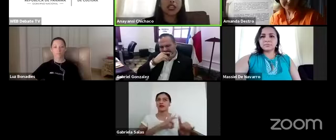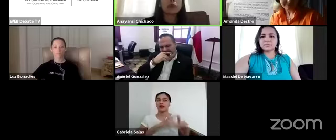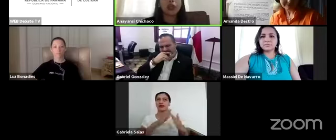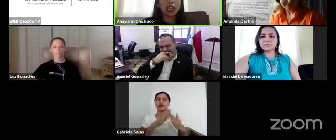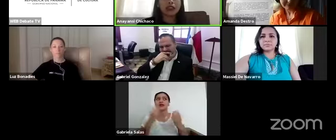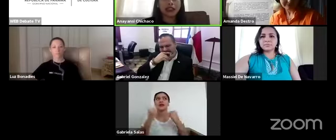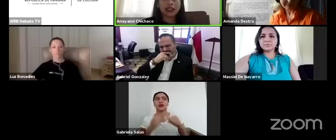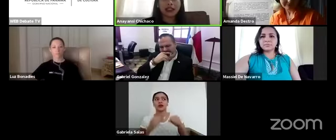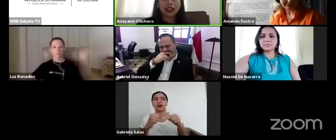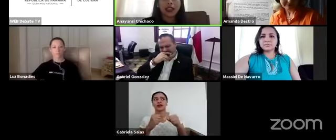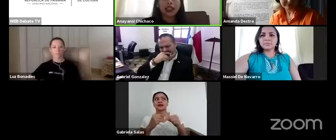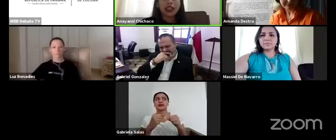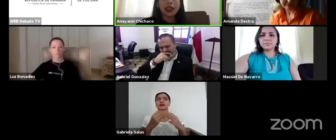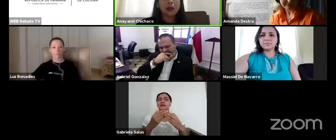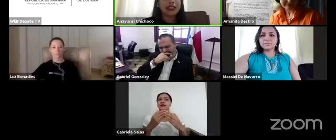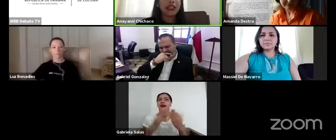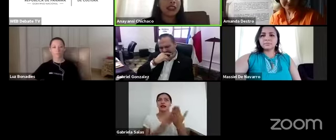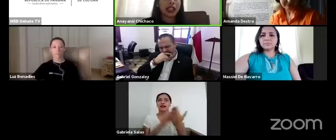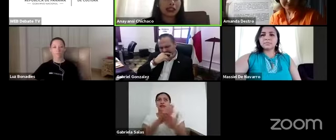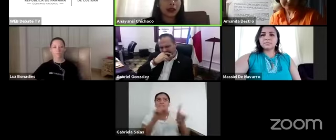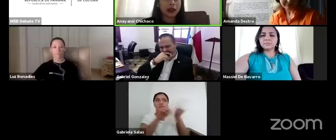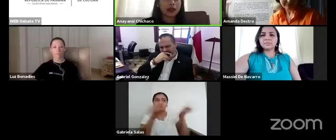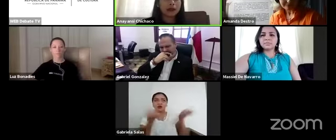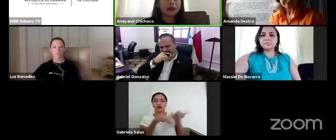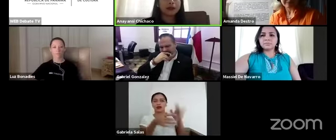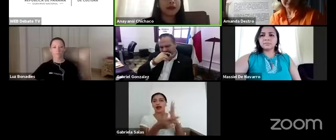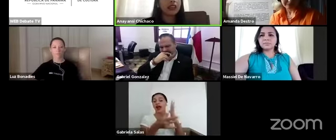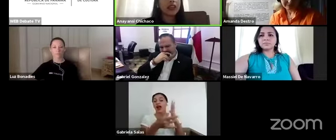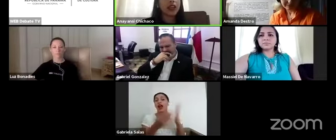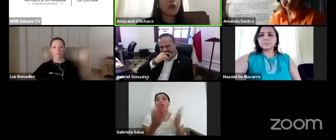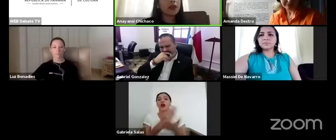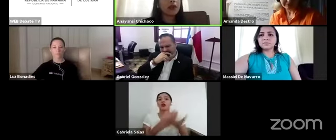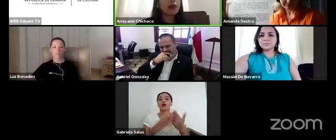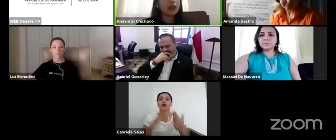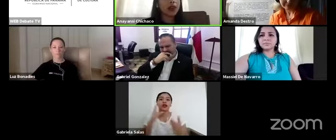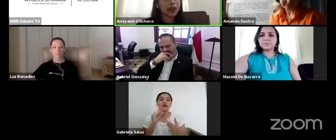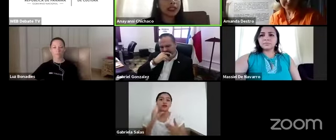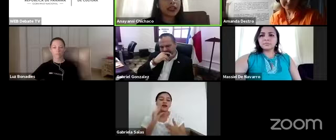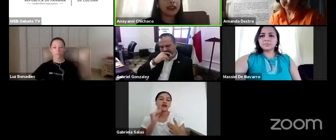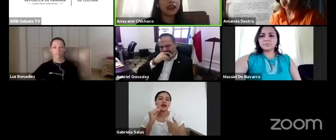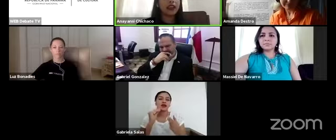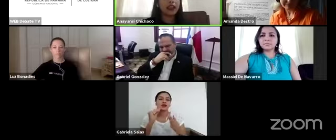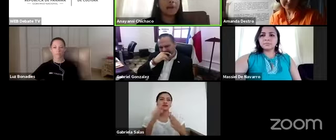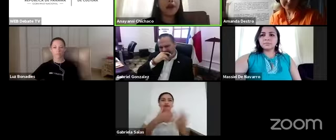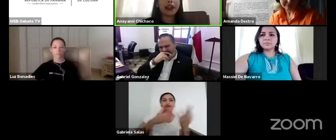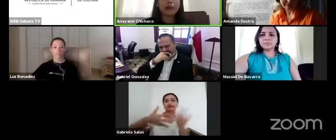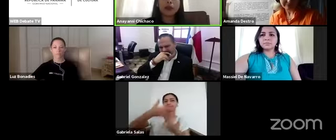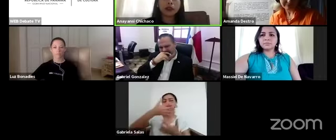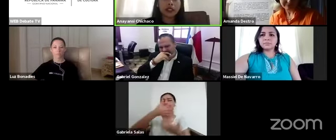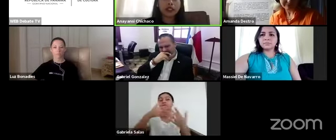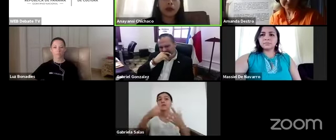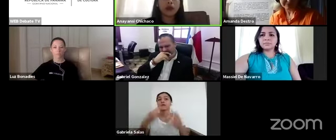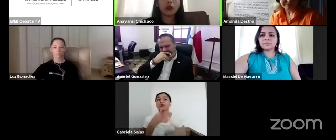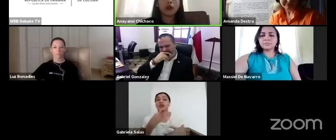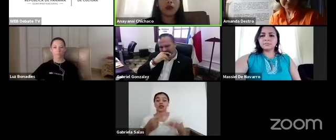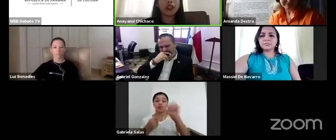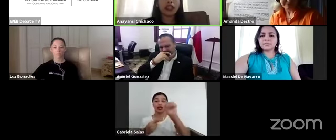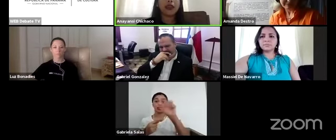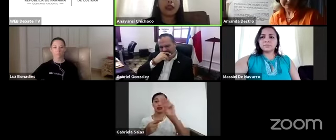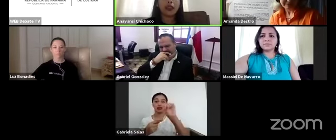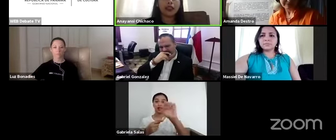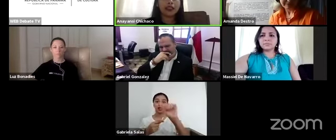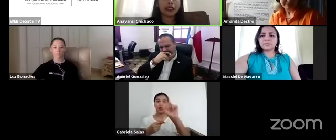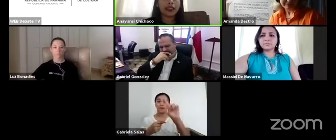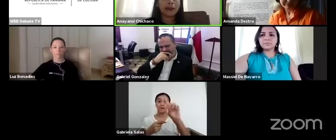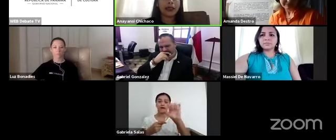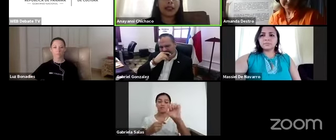de ellos te ofrecen experiencias experiencias interactivas que como bien menciona Amanda va a cambiar muchísimo luego